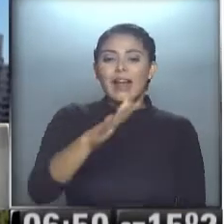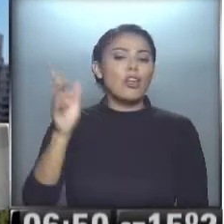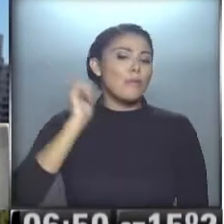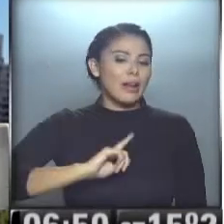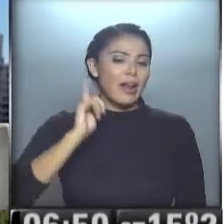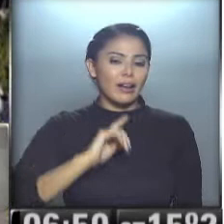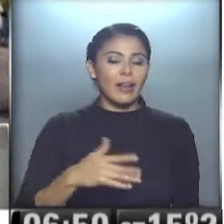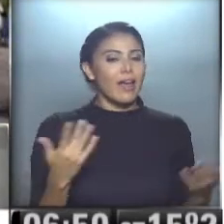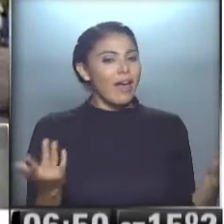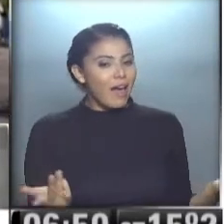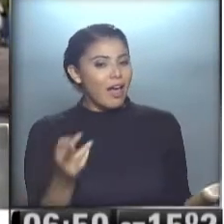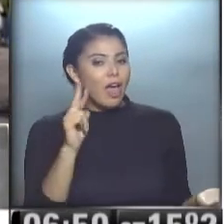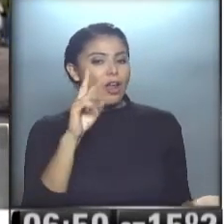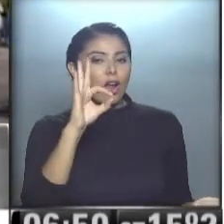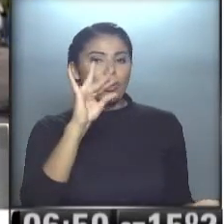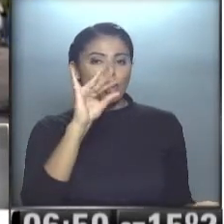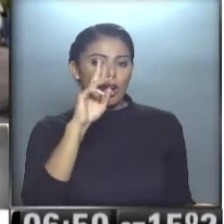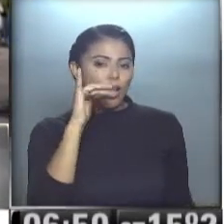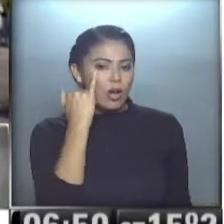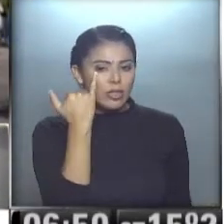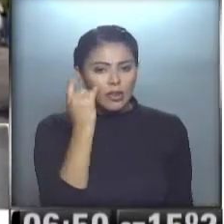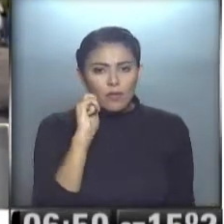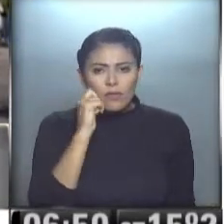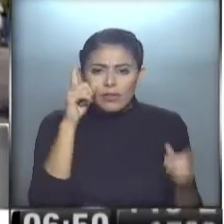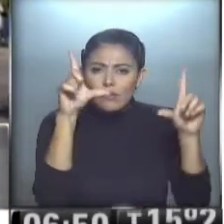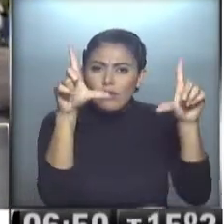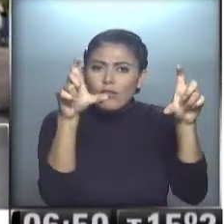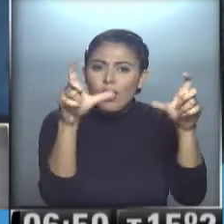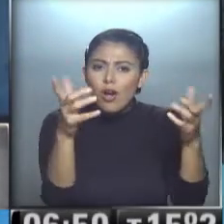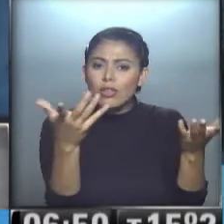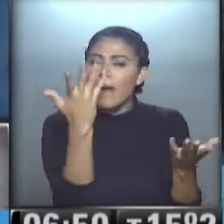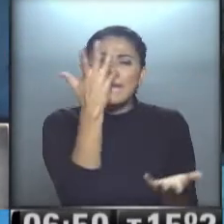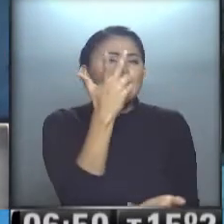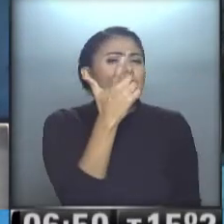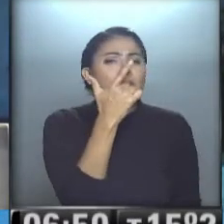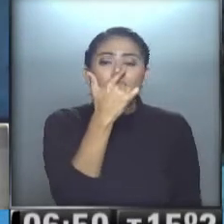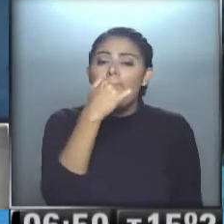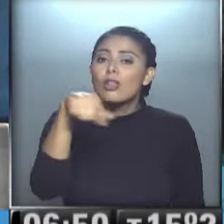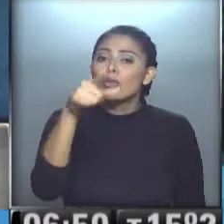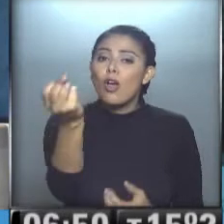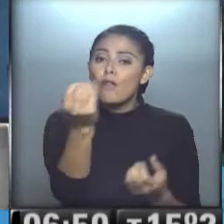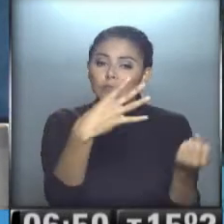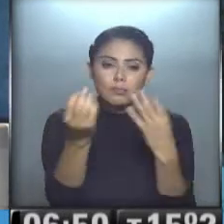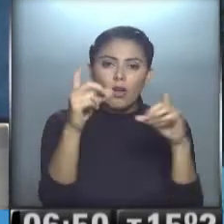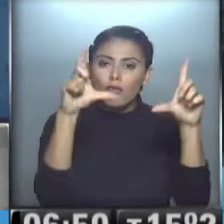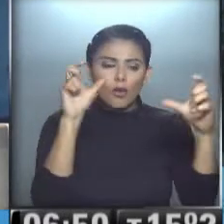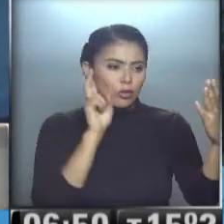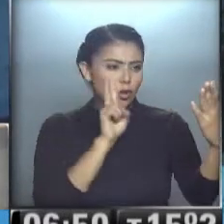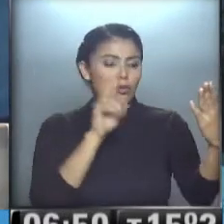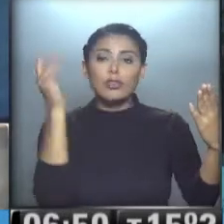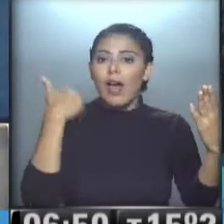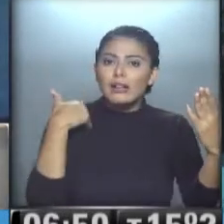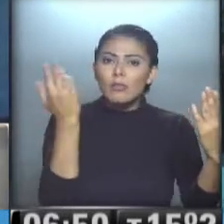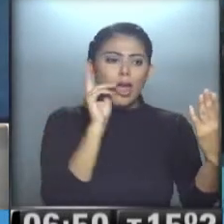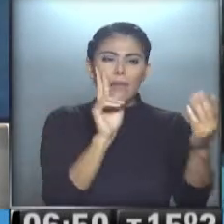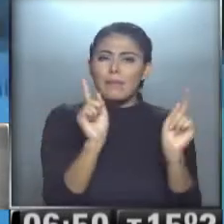Mirá que leí. Rodri, querido, qué foto tan linda. ¿Sabés que me encanta cuando mandan estas fotos que puede ver todo el país?